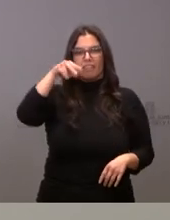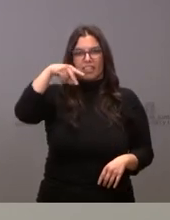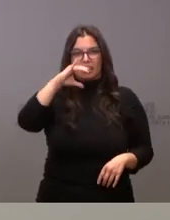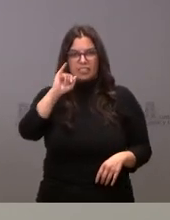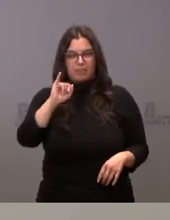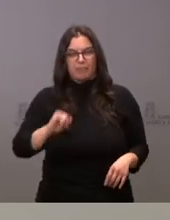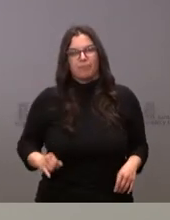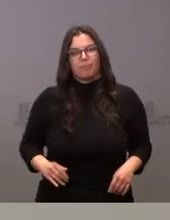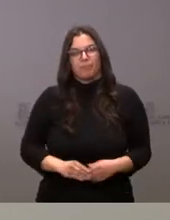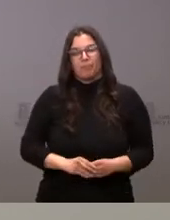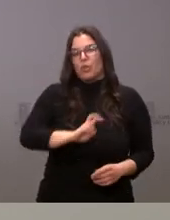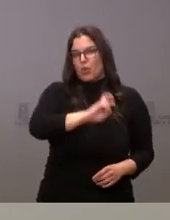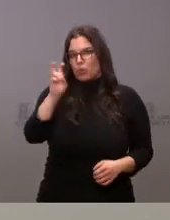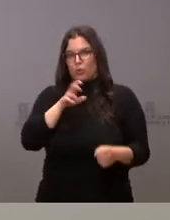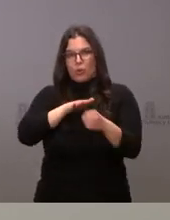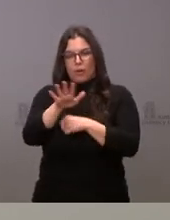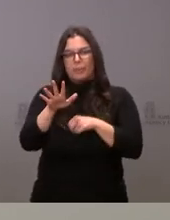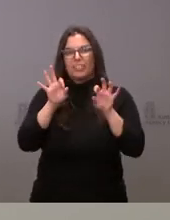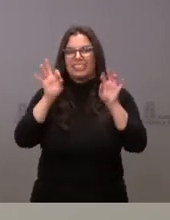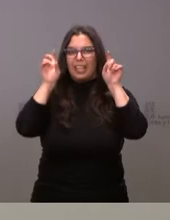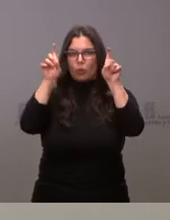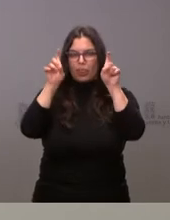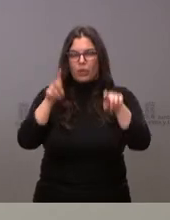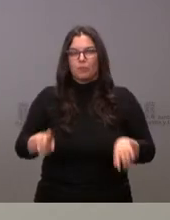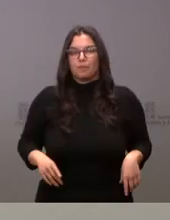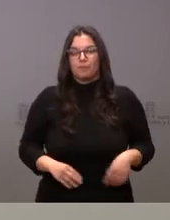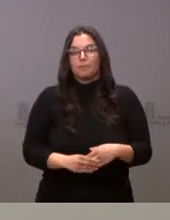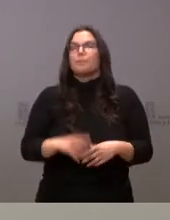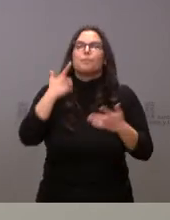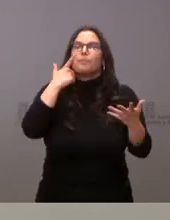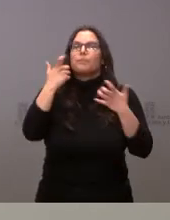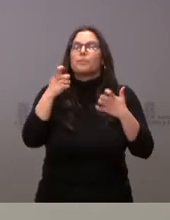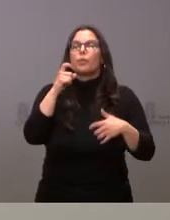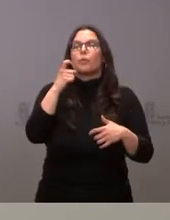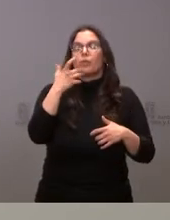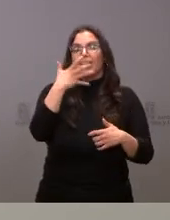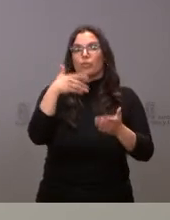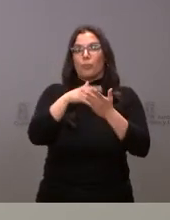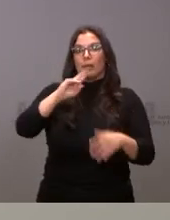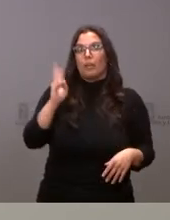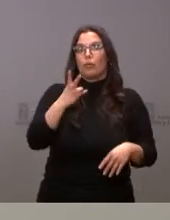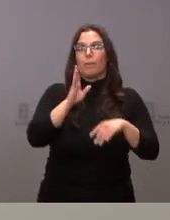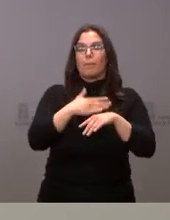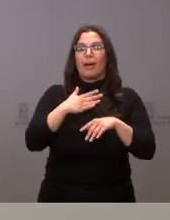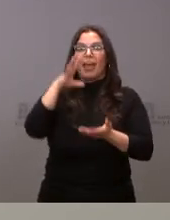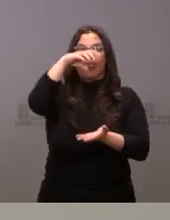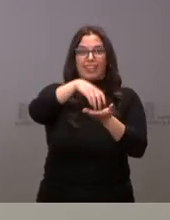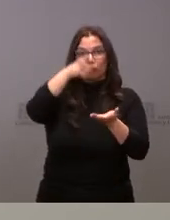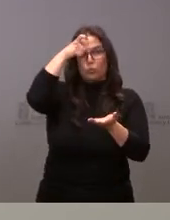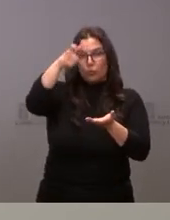de ámbito, pasamos al ámbito educativo, donde cabe destacar el medio millón de euros en la ampliación del Centro Rural